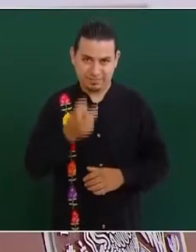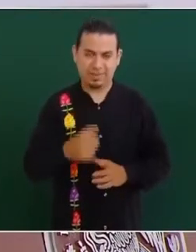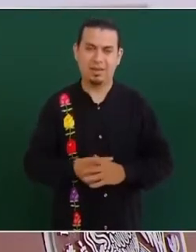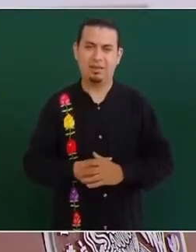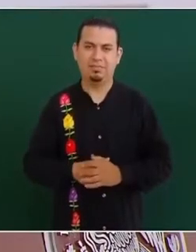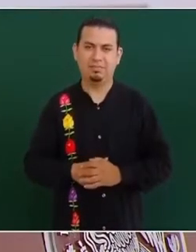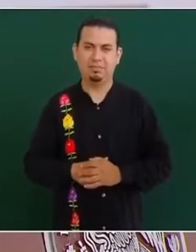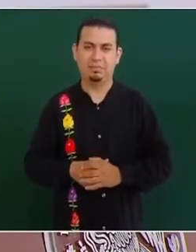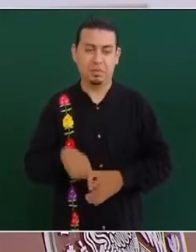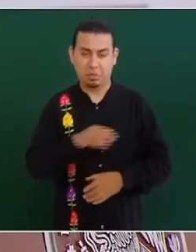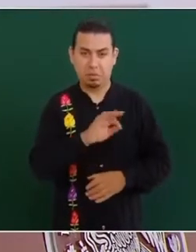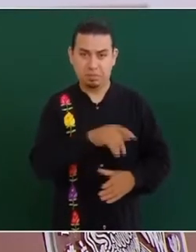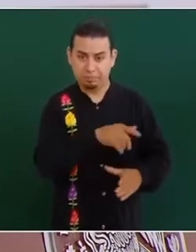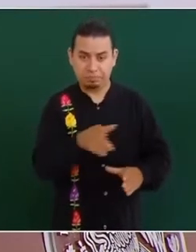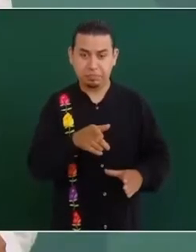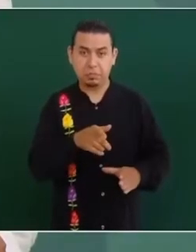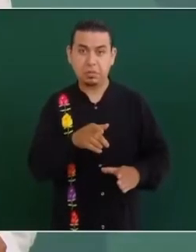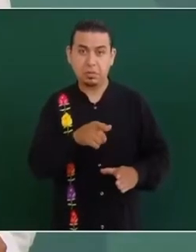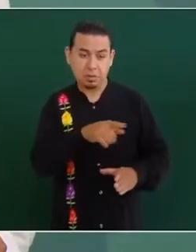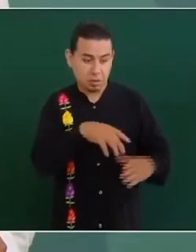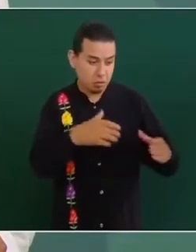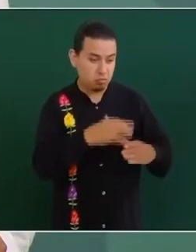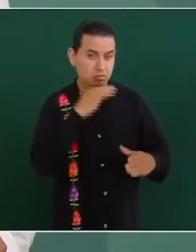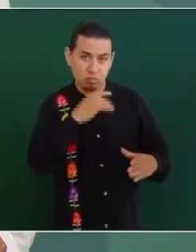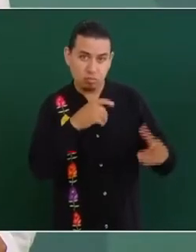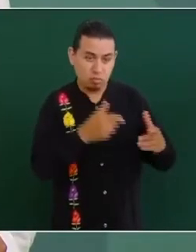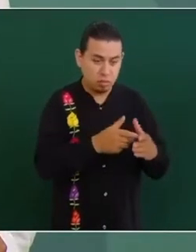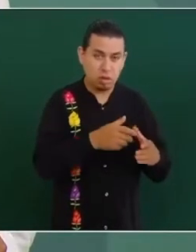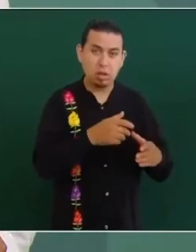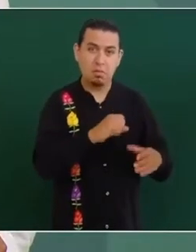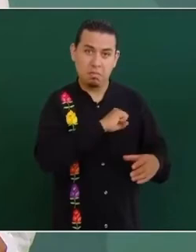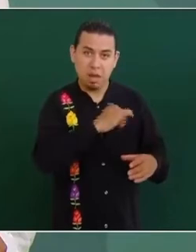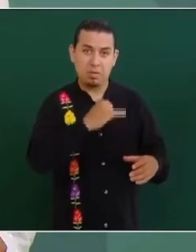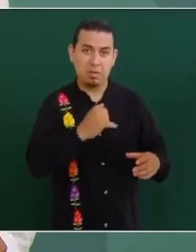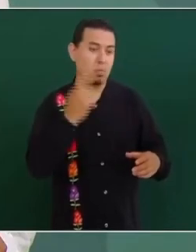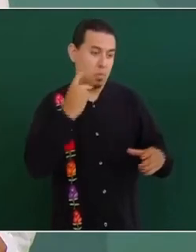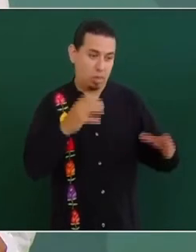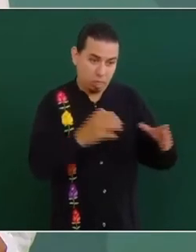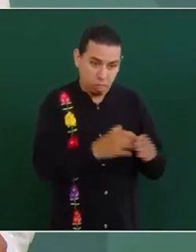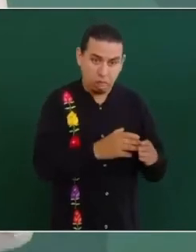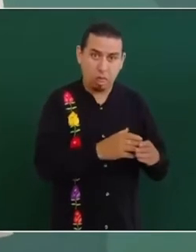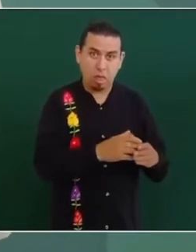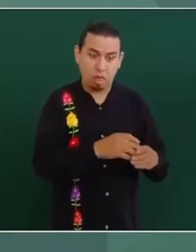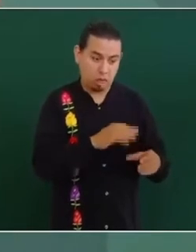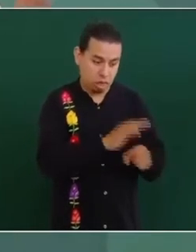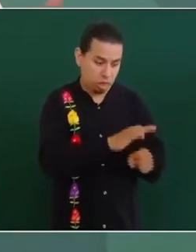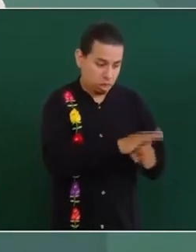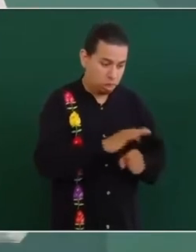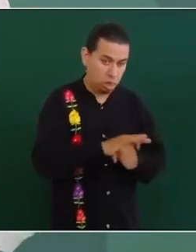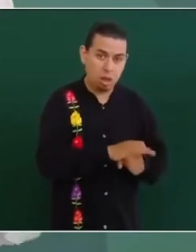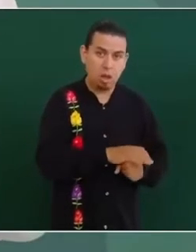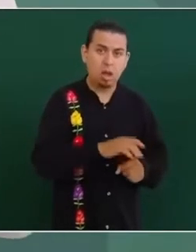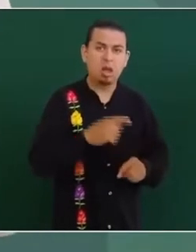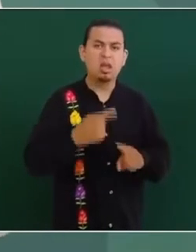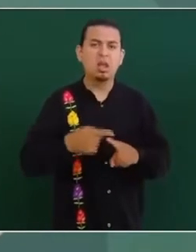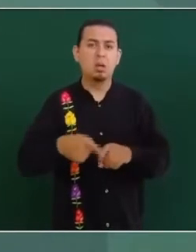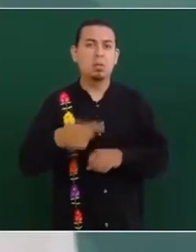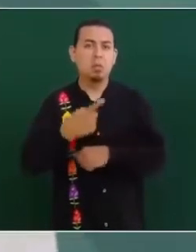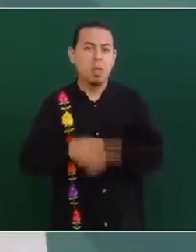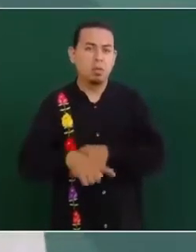al pueblo, y esa actuación